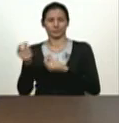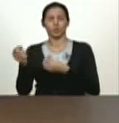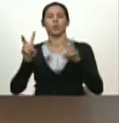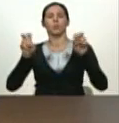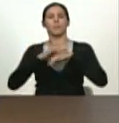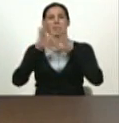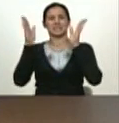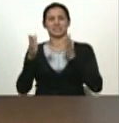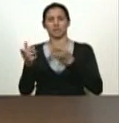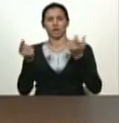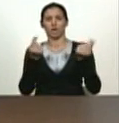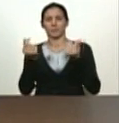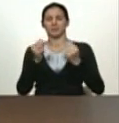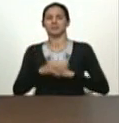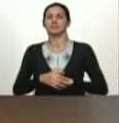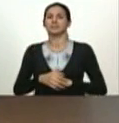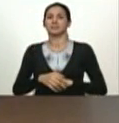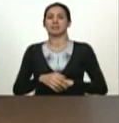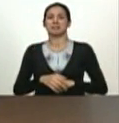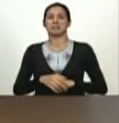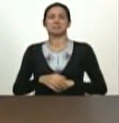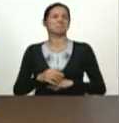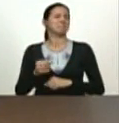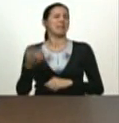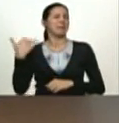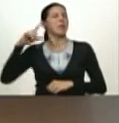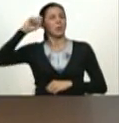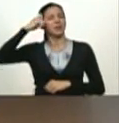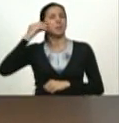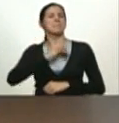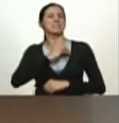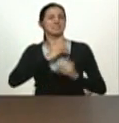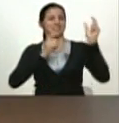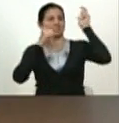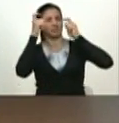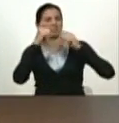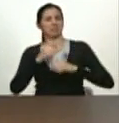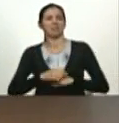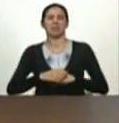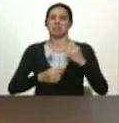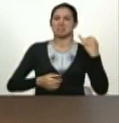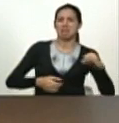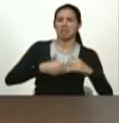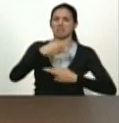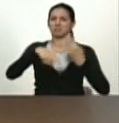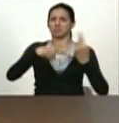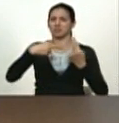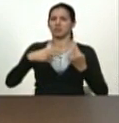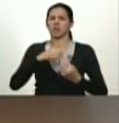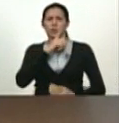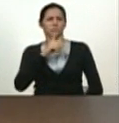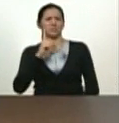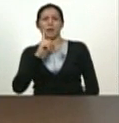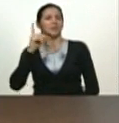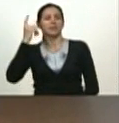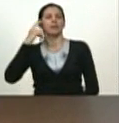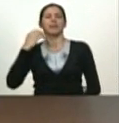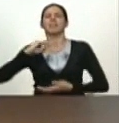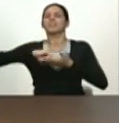como Dante Chávez me decía ustedes que vienen de los procesos de izquierda social no saben lo que es ser jefe